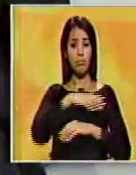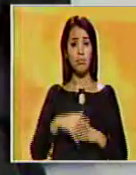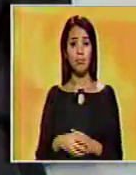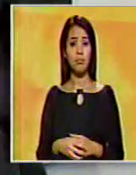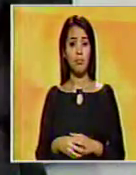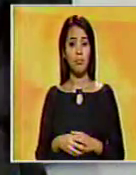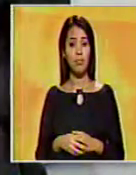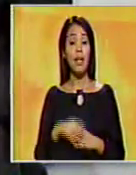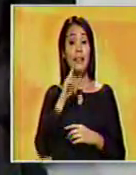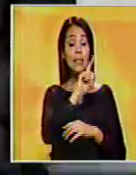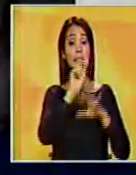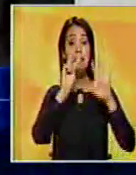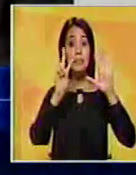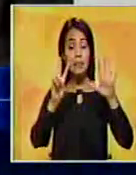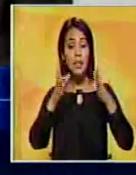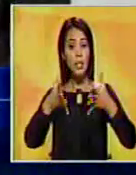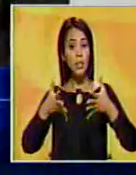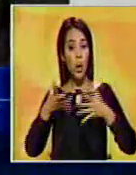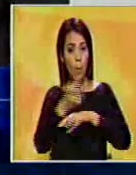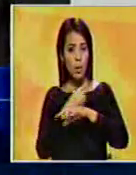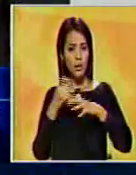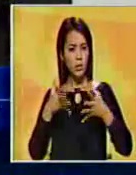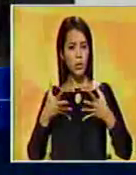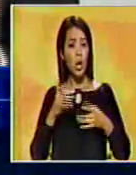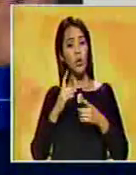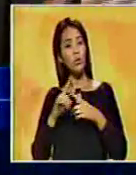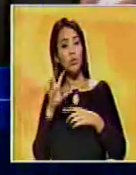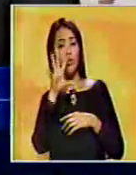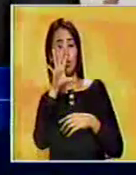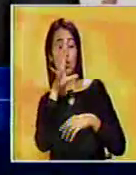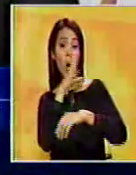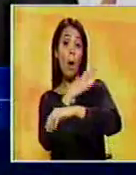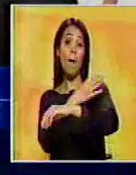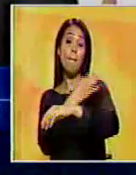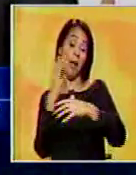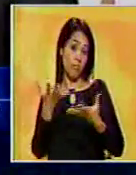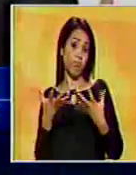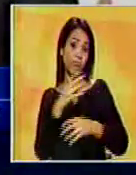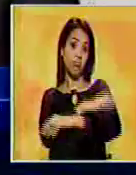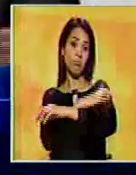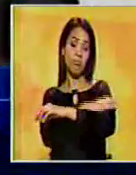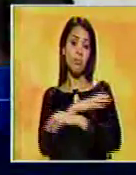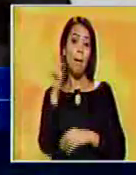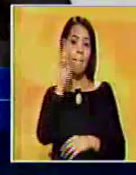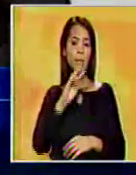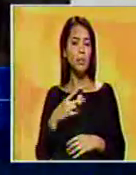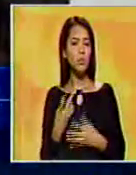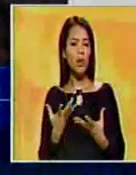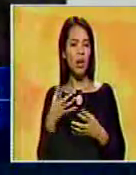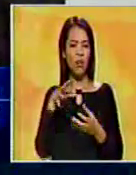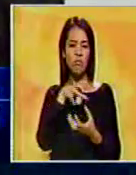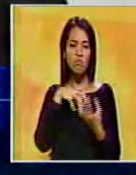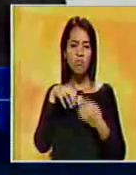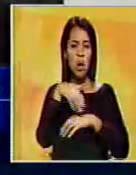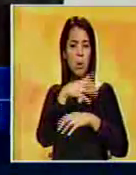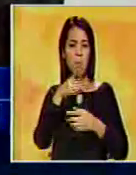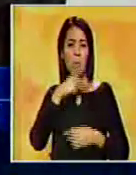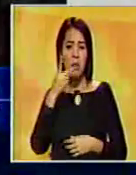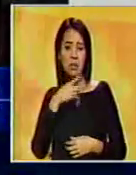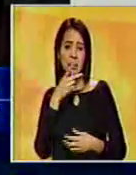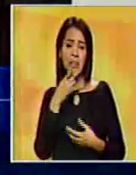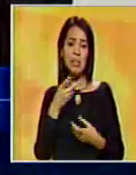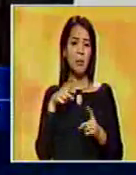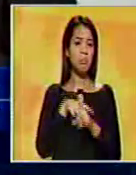obtenido 17 gobernaciones, mientras solo 5 la oposición desmiente ante el mundo que Venezuela sea un país lleno de violencia política y que esté